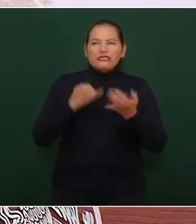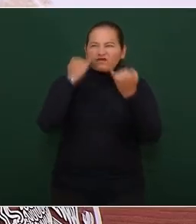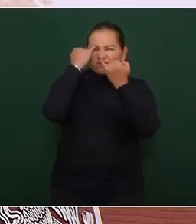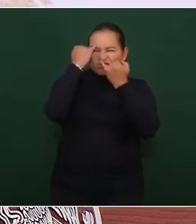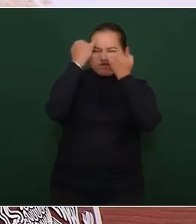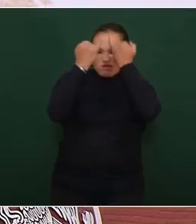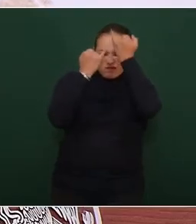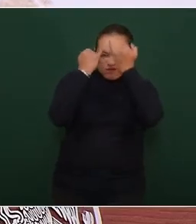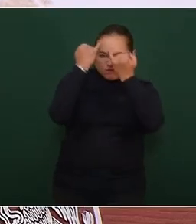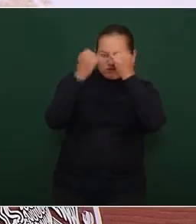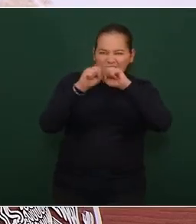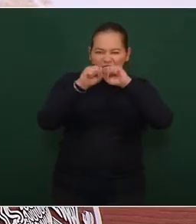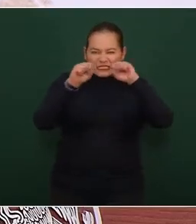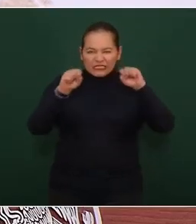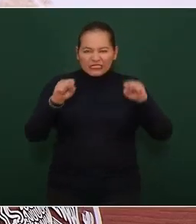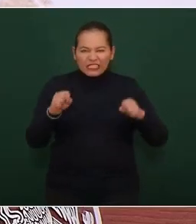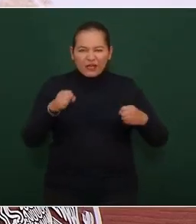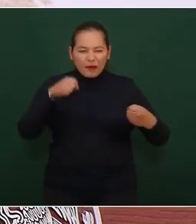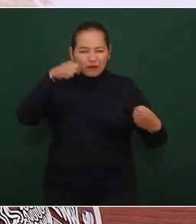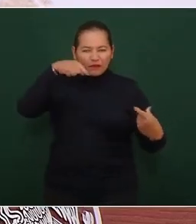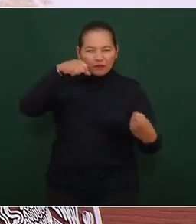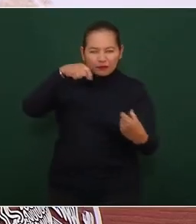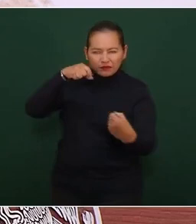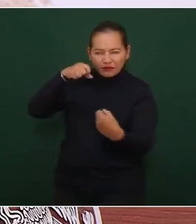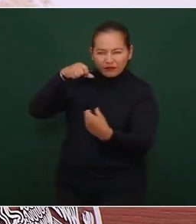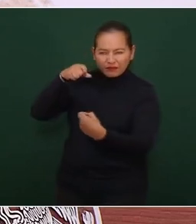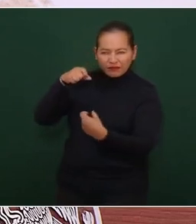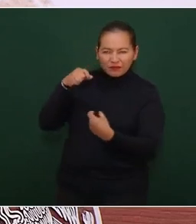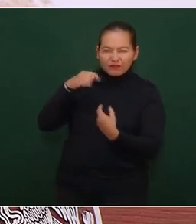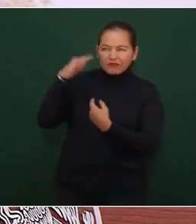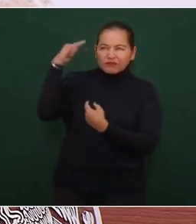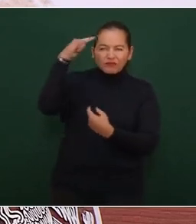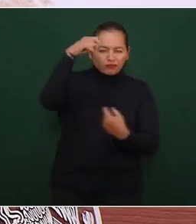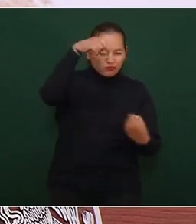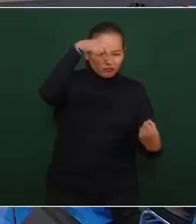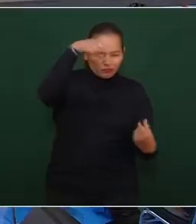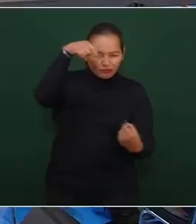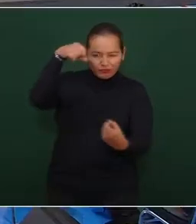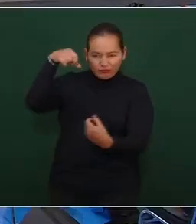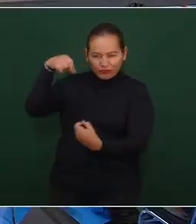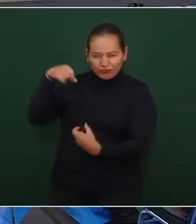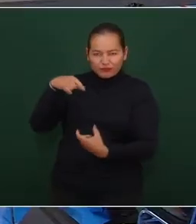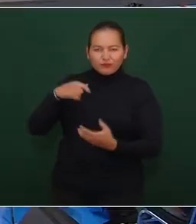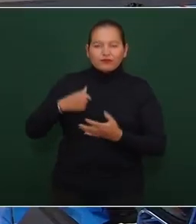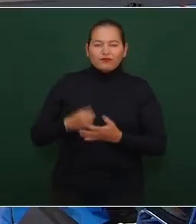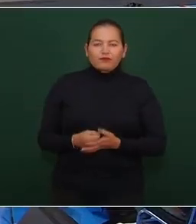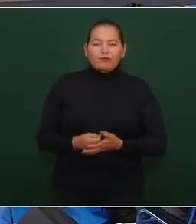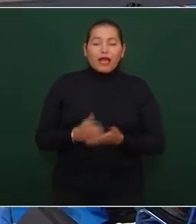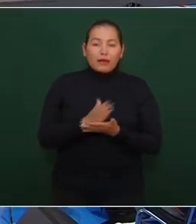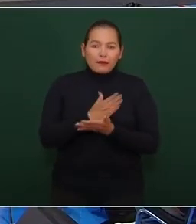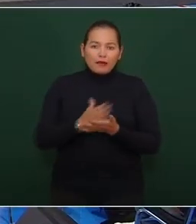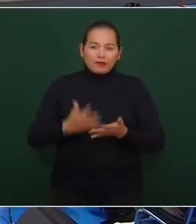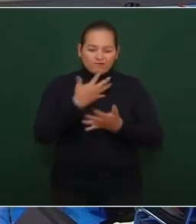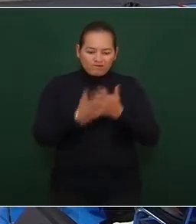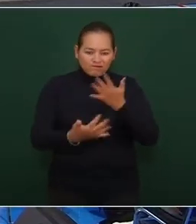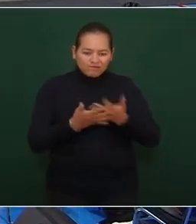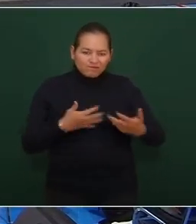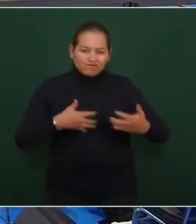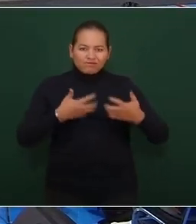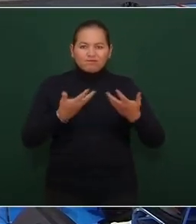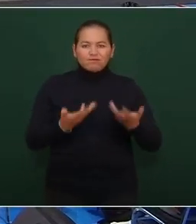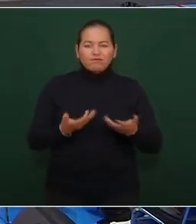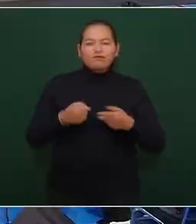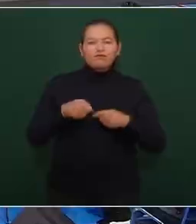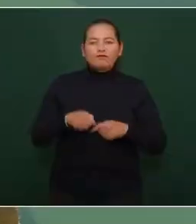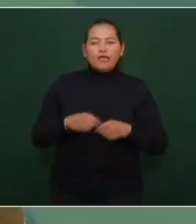sistema de radar de vigilancia aérea. Esto es lo que tenemos, además de la manufactura y desarrollo